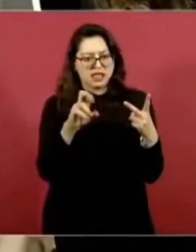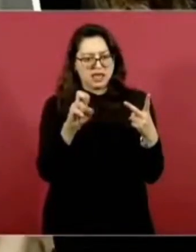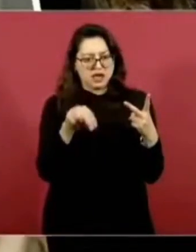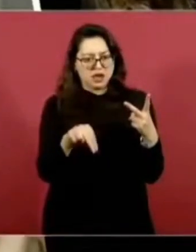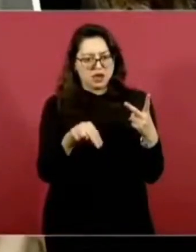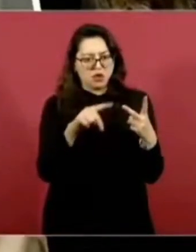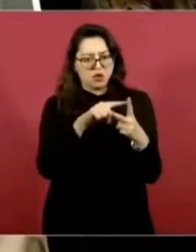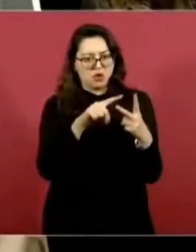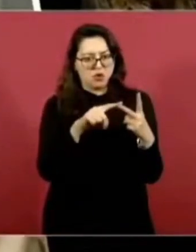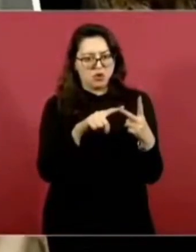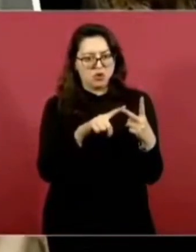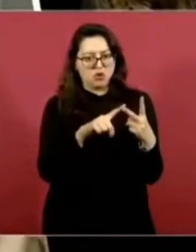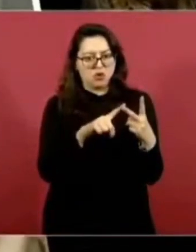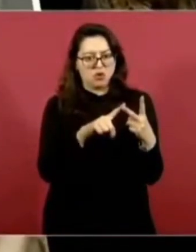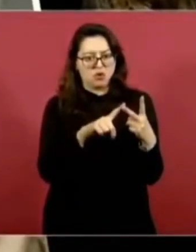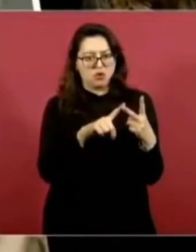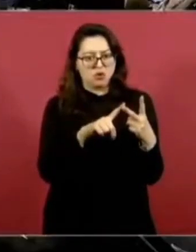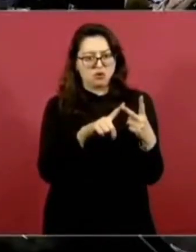frente?